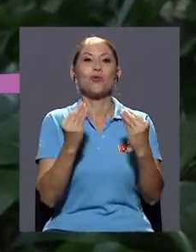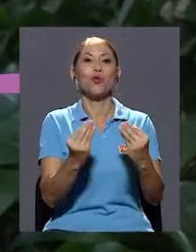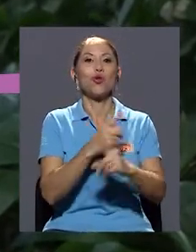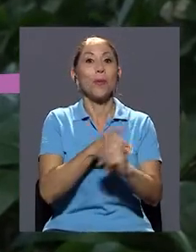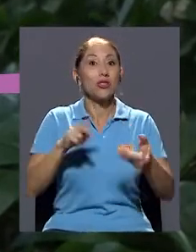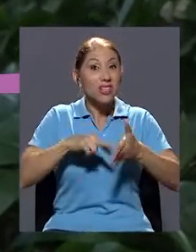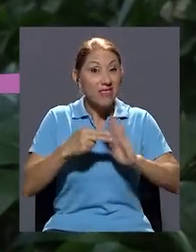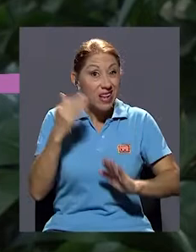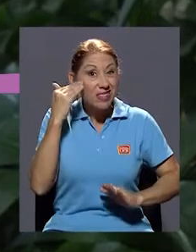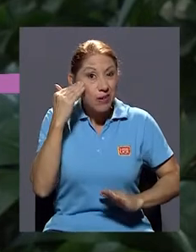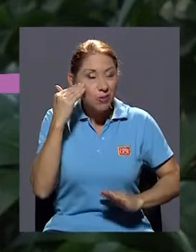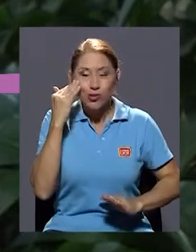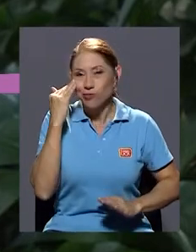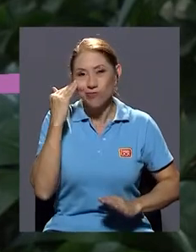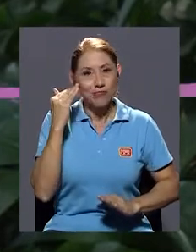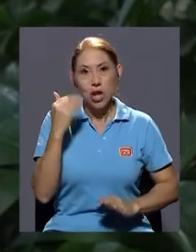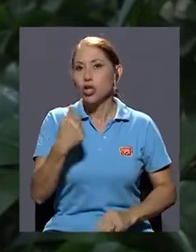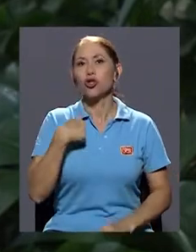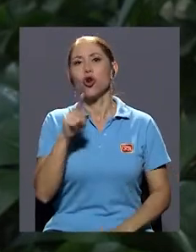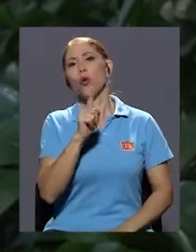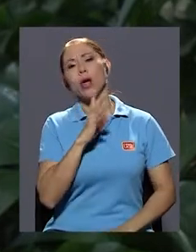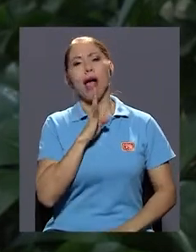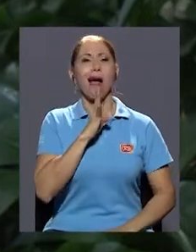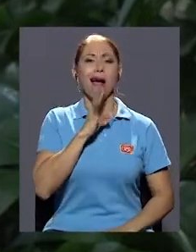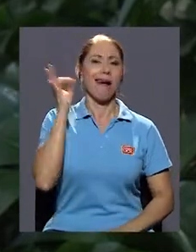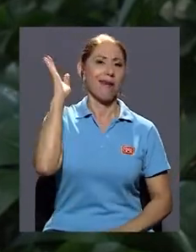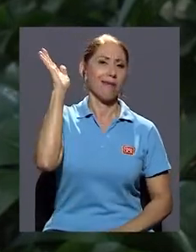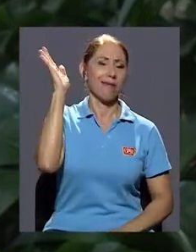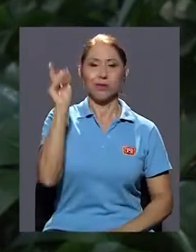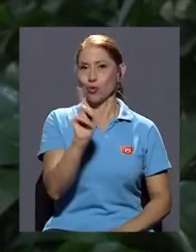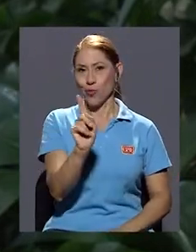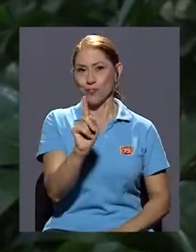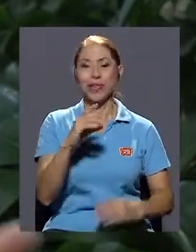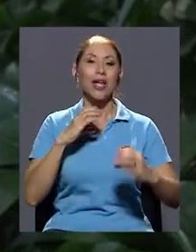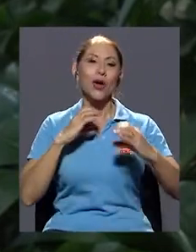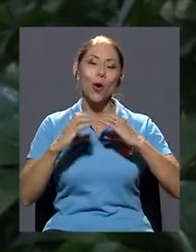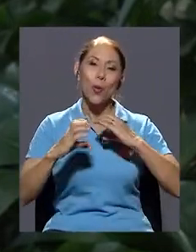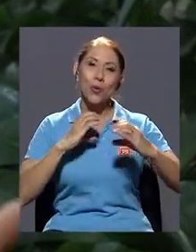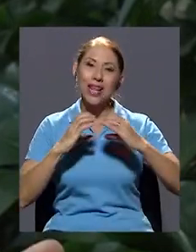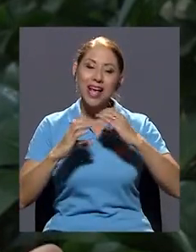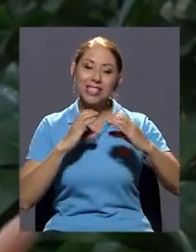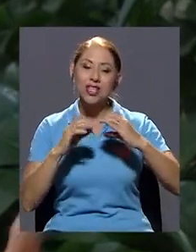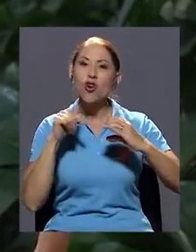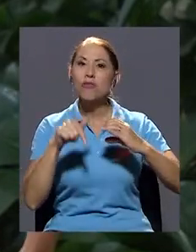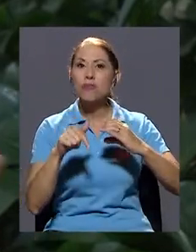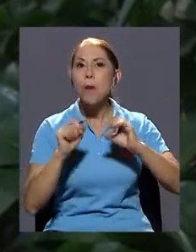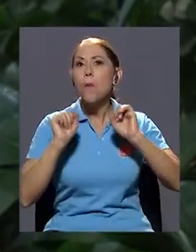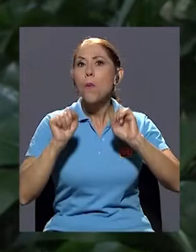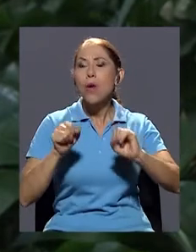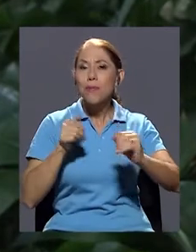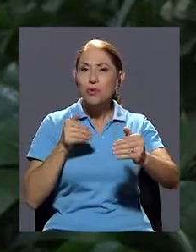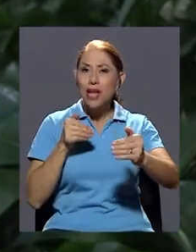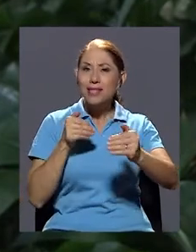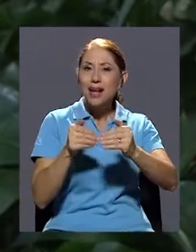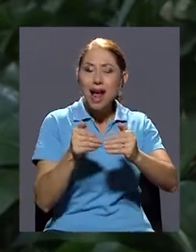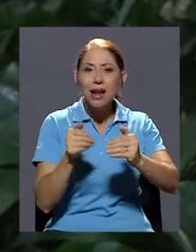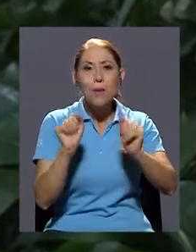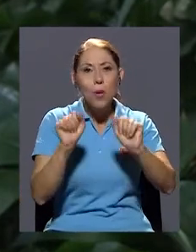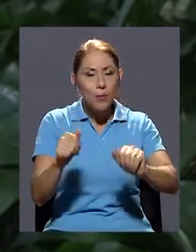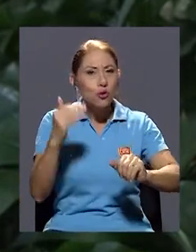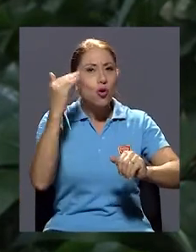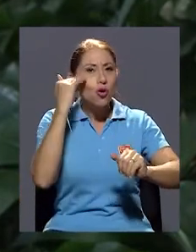necesariamente sabemos. No voy a dar cátedra de esto. La comunicación es el medio que nos va a permitir acercar y conocer